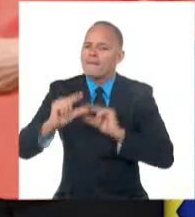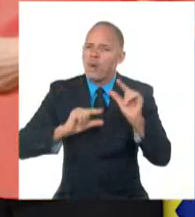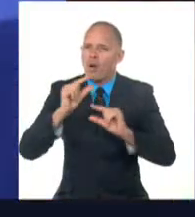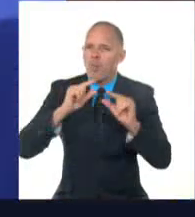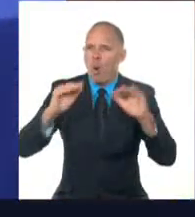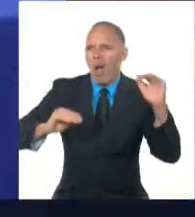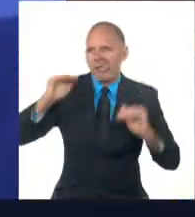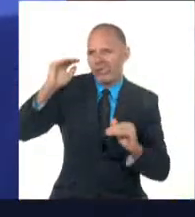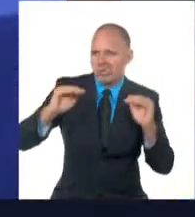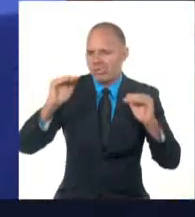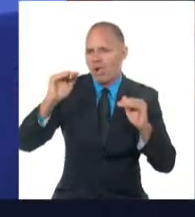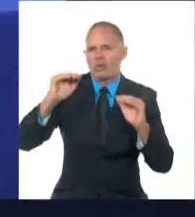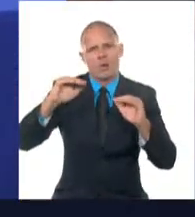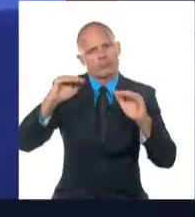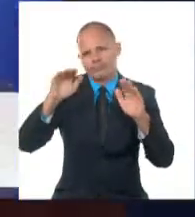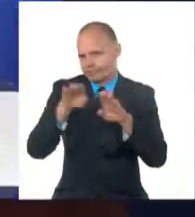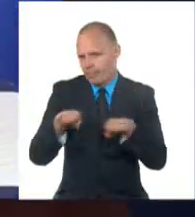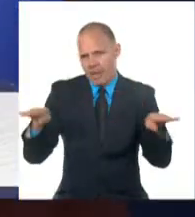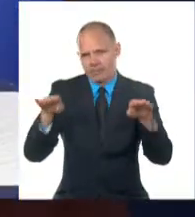en beneficio de todos.